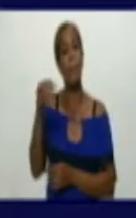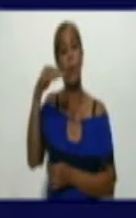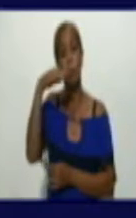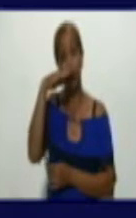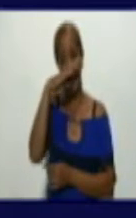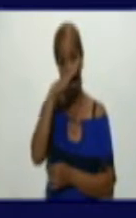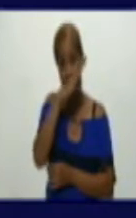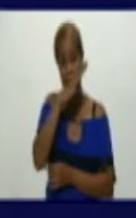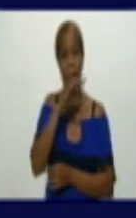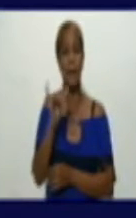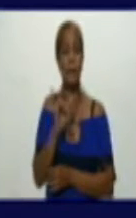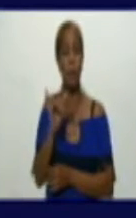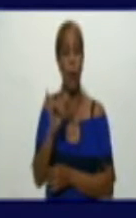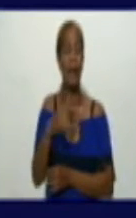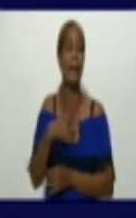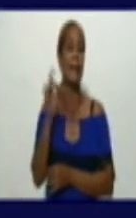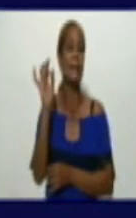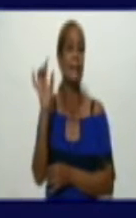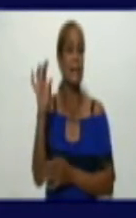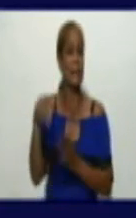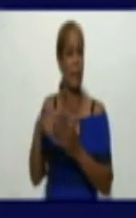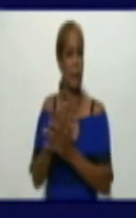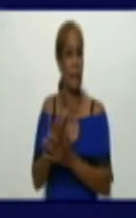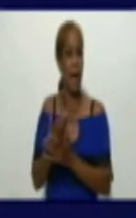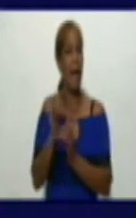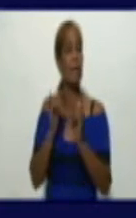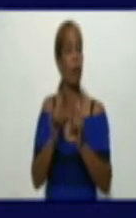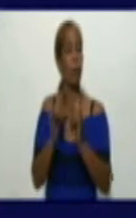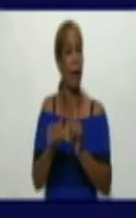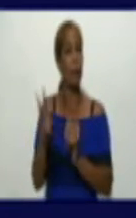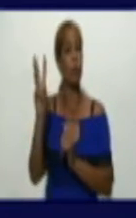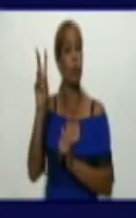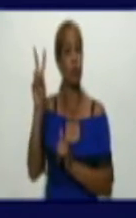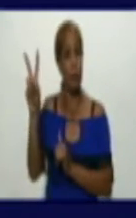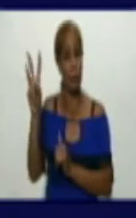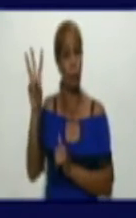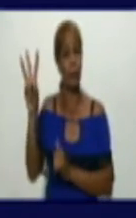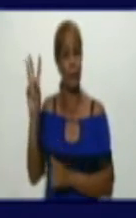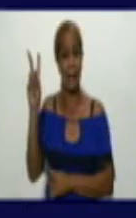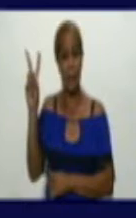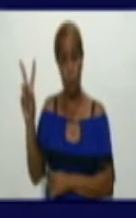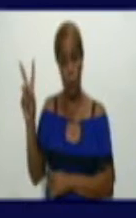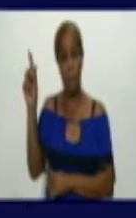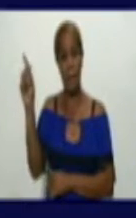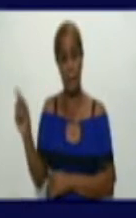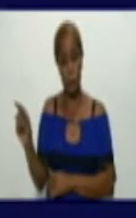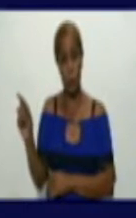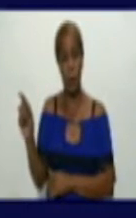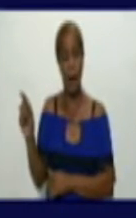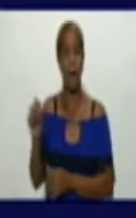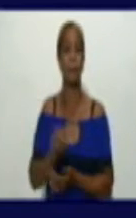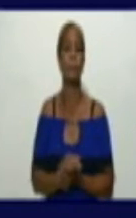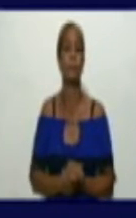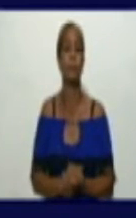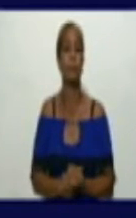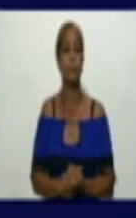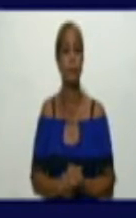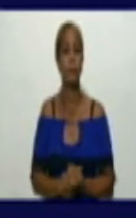el municipio Guisa que en 15 días ha reportado 232 casos para una tasa de 509,6.